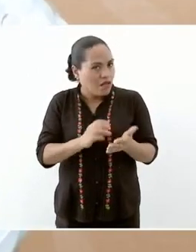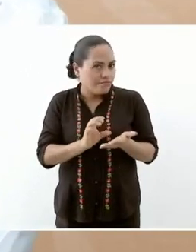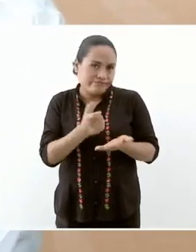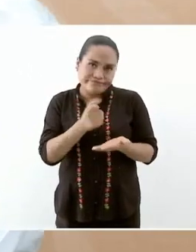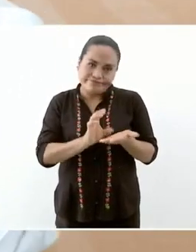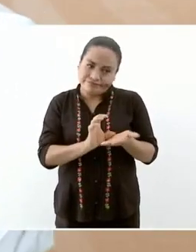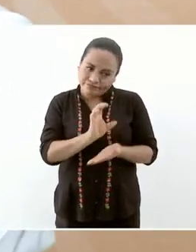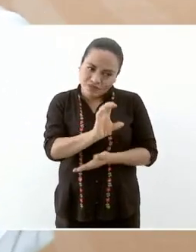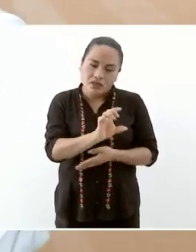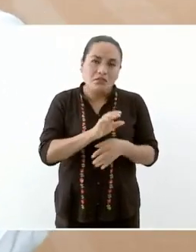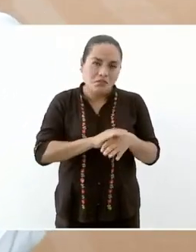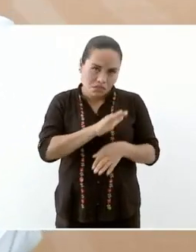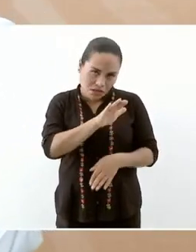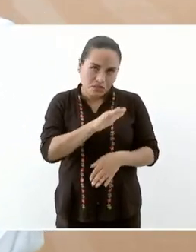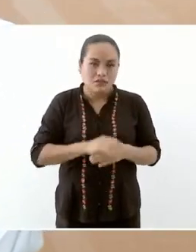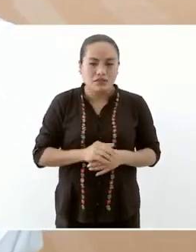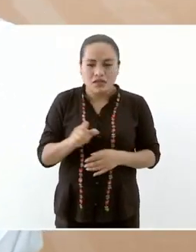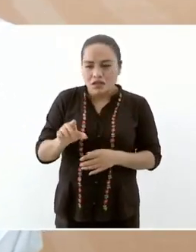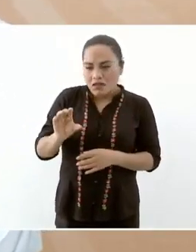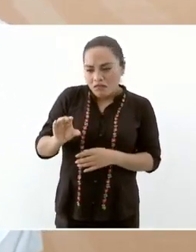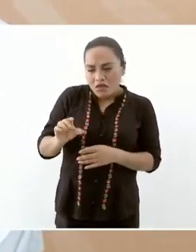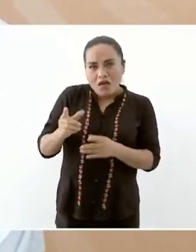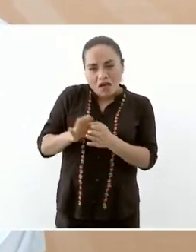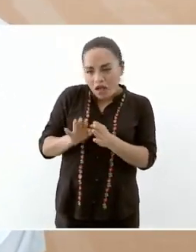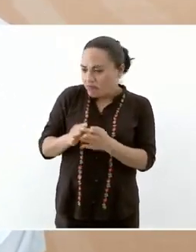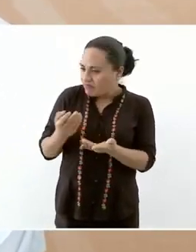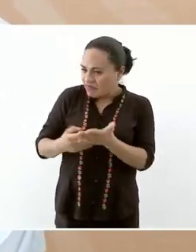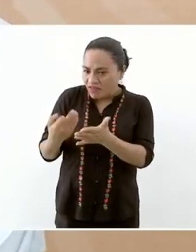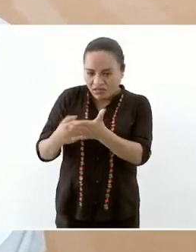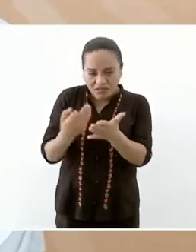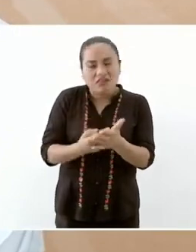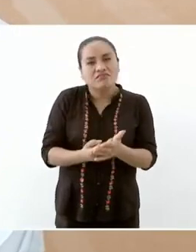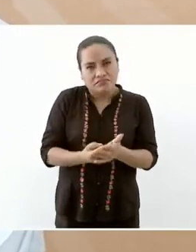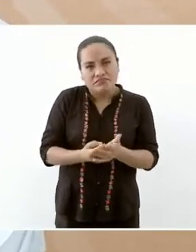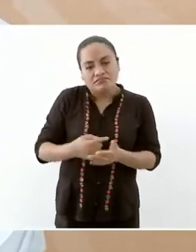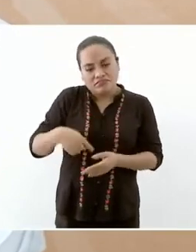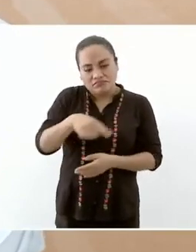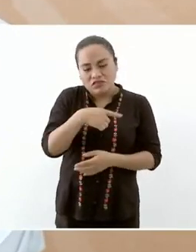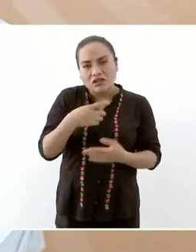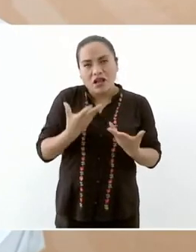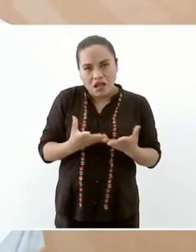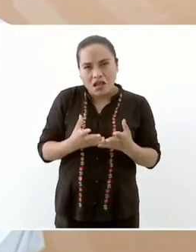entonces se tomó en cuenta eso y se tomó en cuenta también